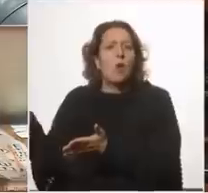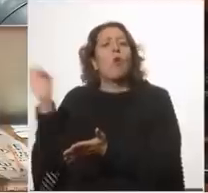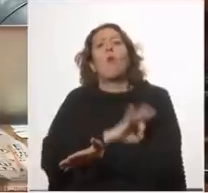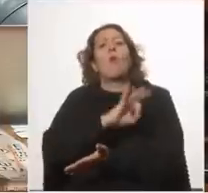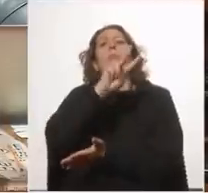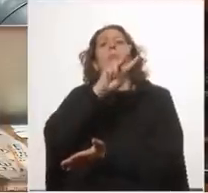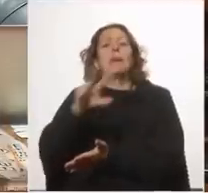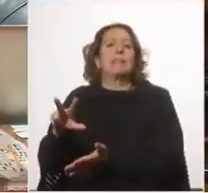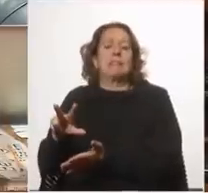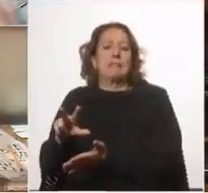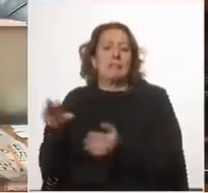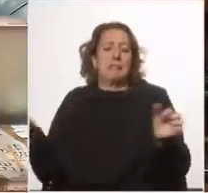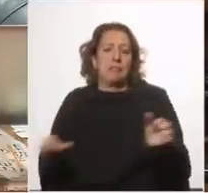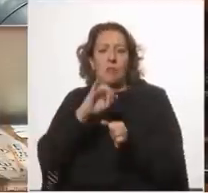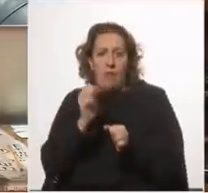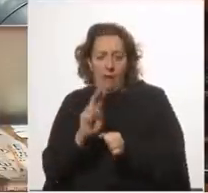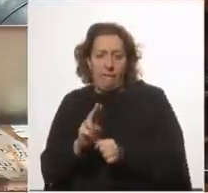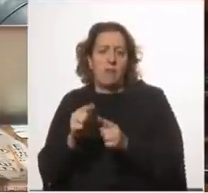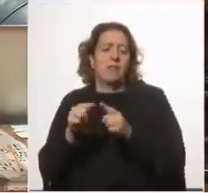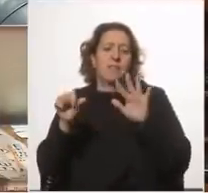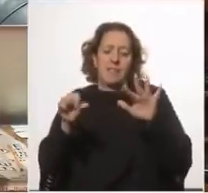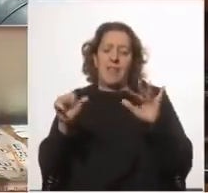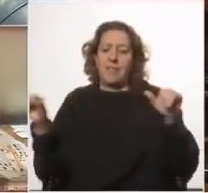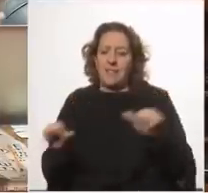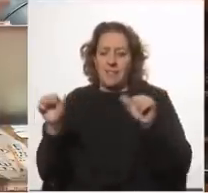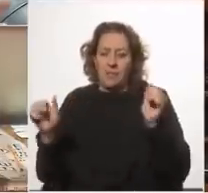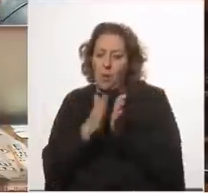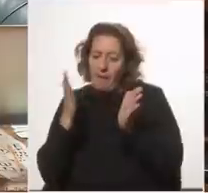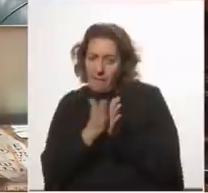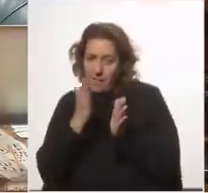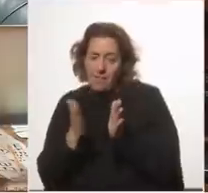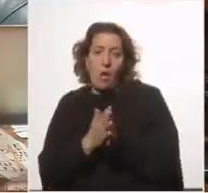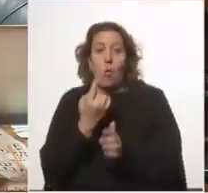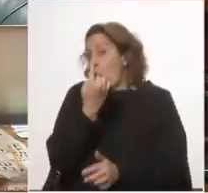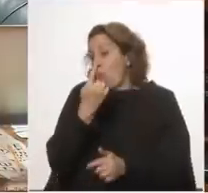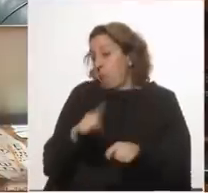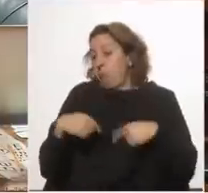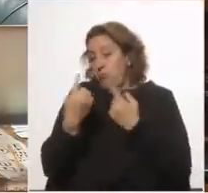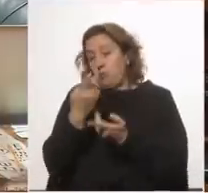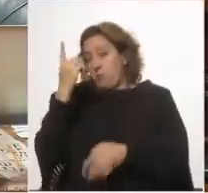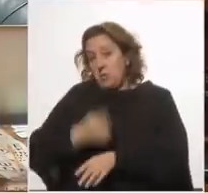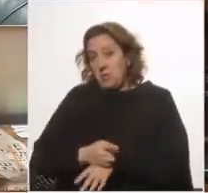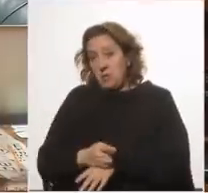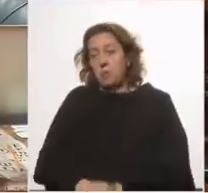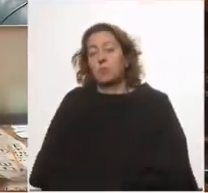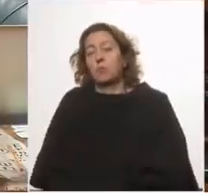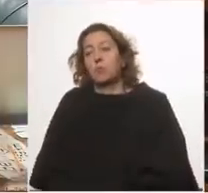que hizo el guiar con los 6 que hizo esta revista arbitrada y con el 1 que tomamos nosotros de Chile